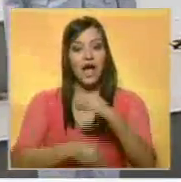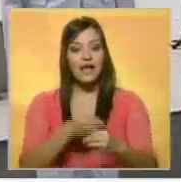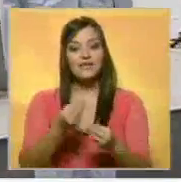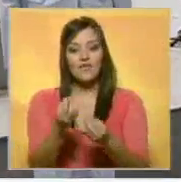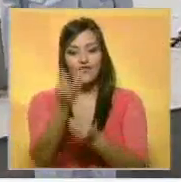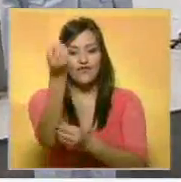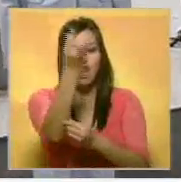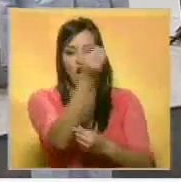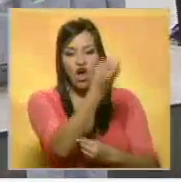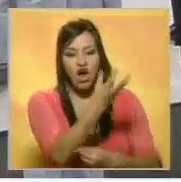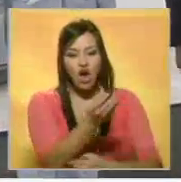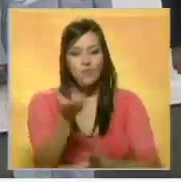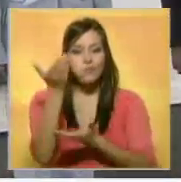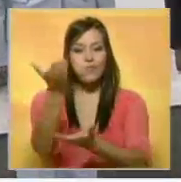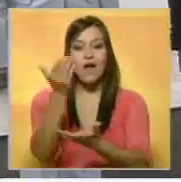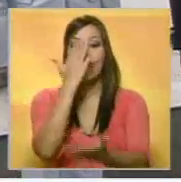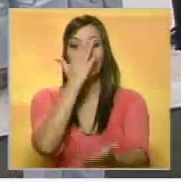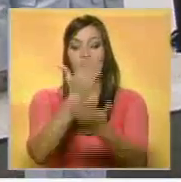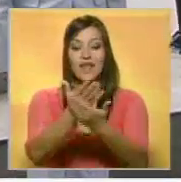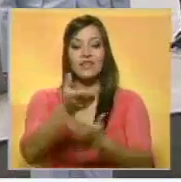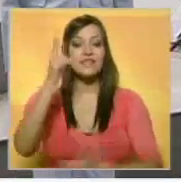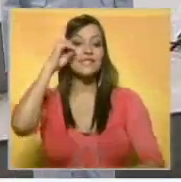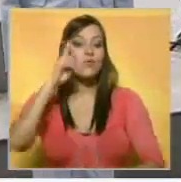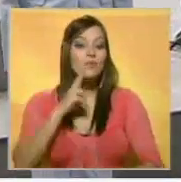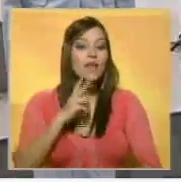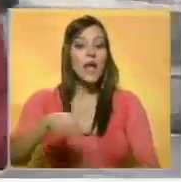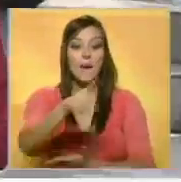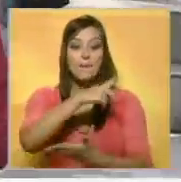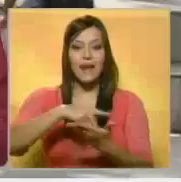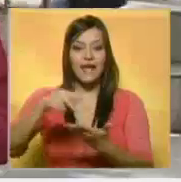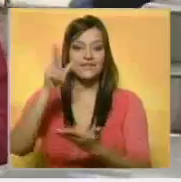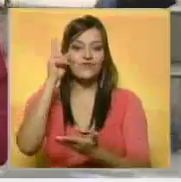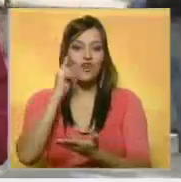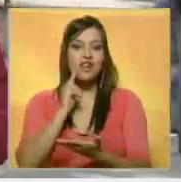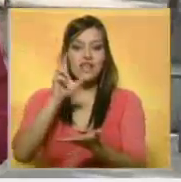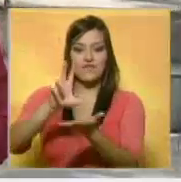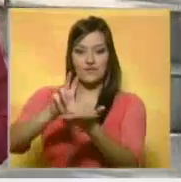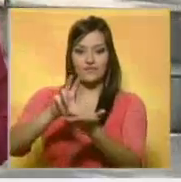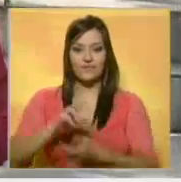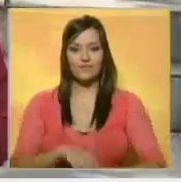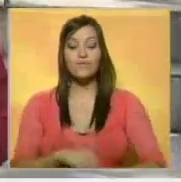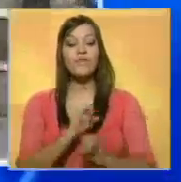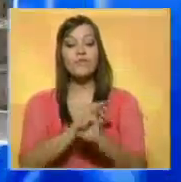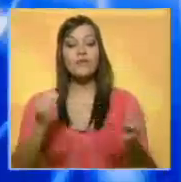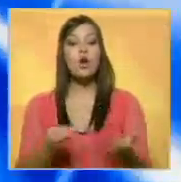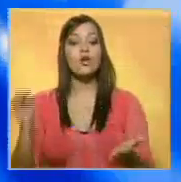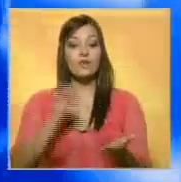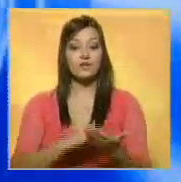ofrenda floral ante la estatua del Libertador en la Plaza Bolívar. Es la información y con ella retornamos el Pasa al Estudio.